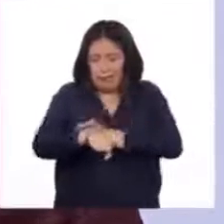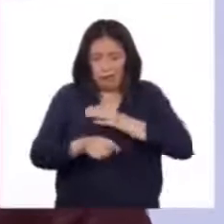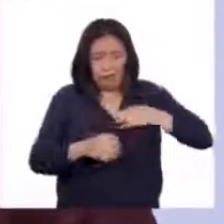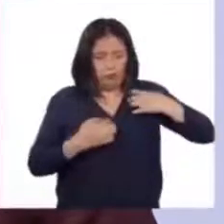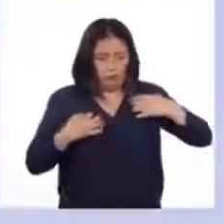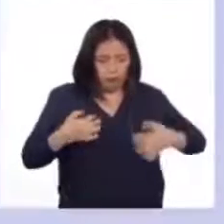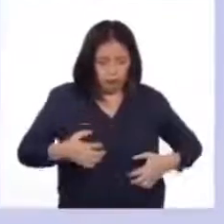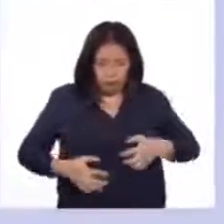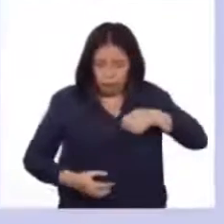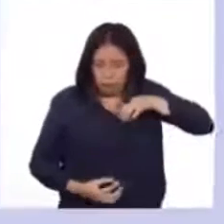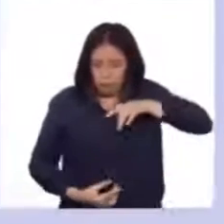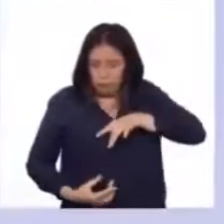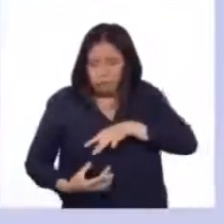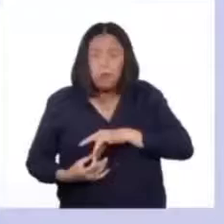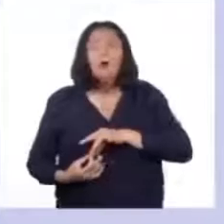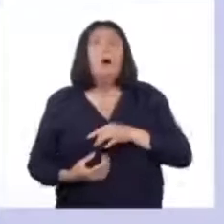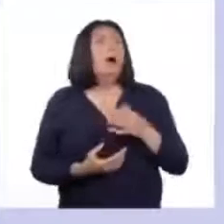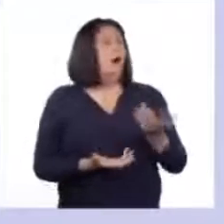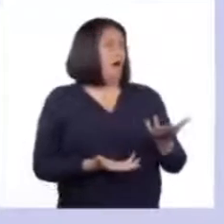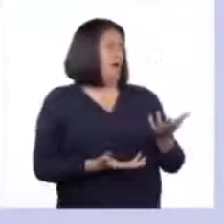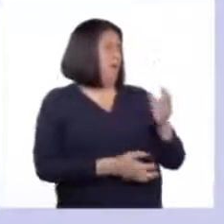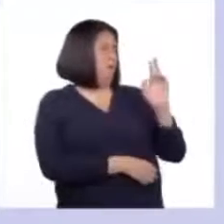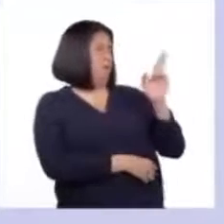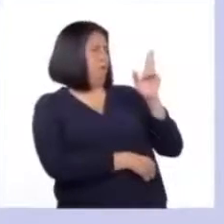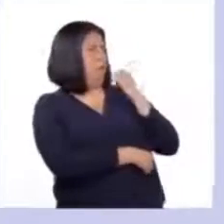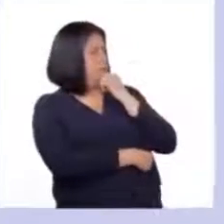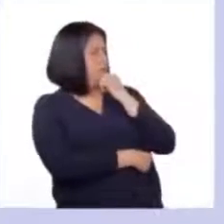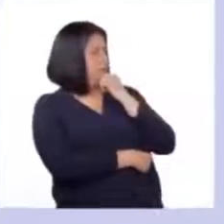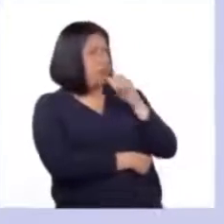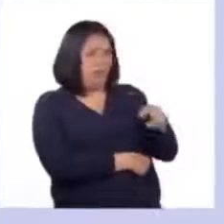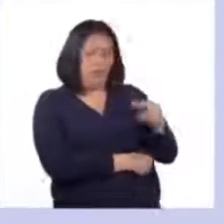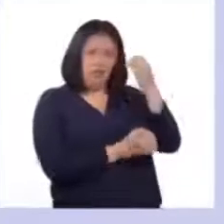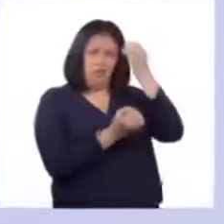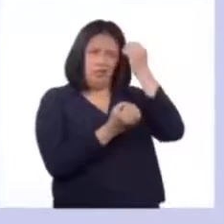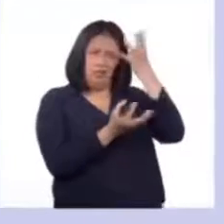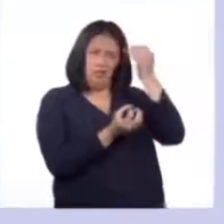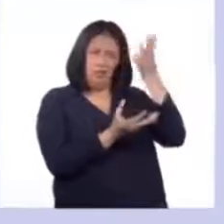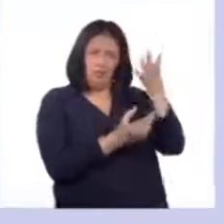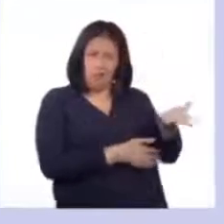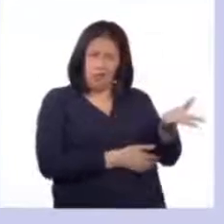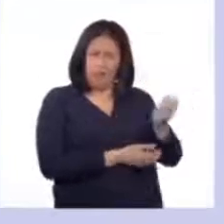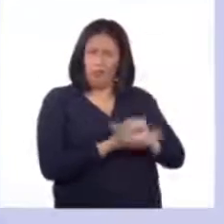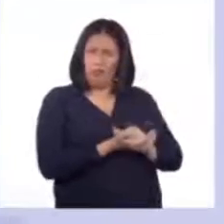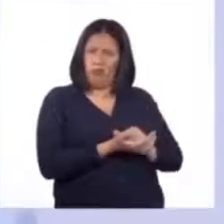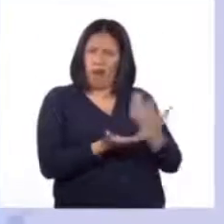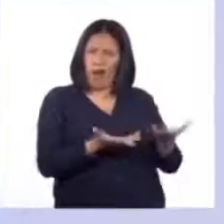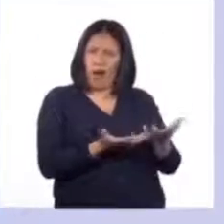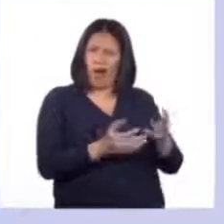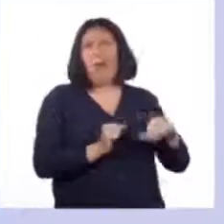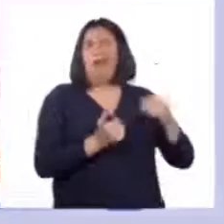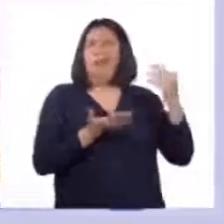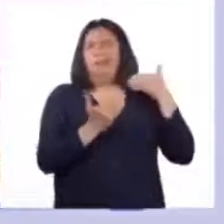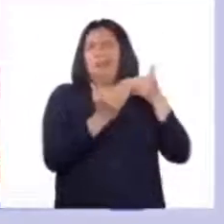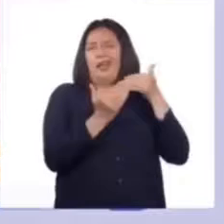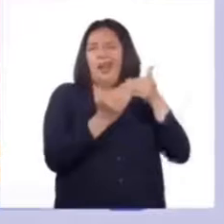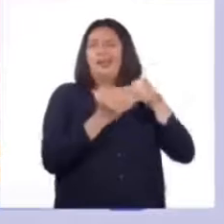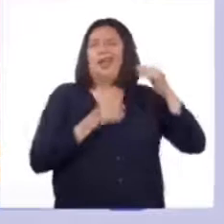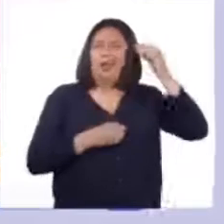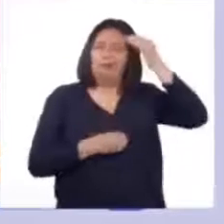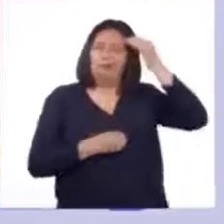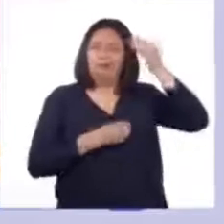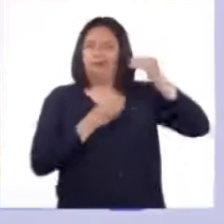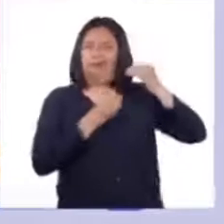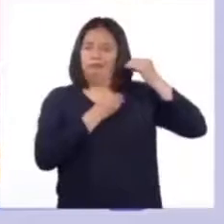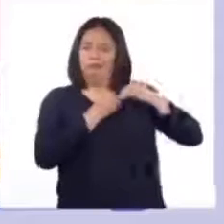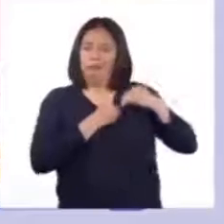órganos. Pero profesor, me imagino que llevan esa información e instrucciones a órganos cercanos. Es decir, que no